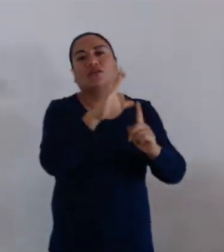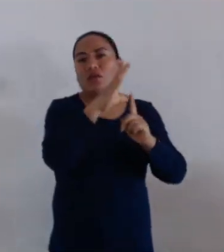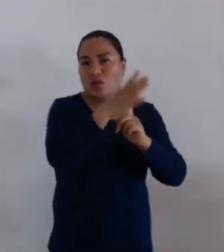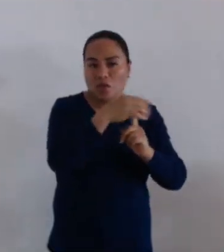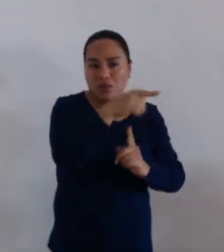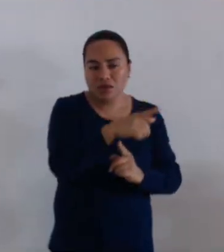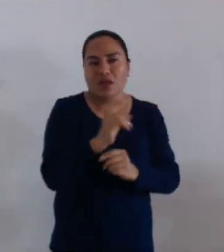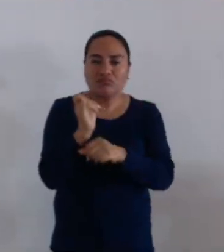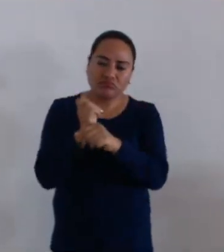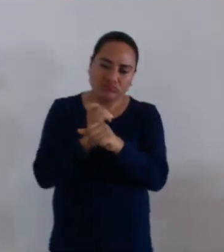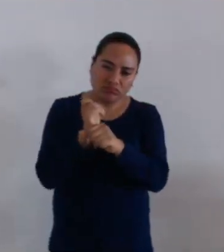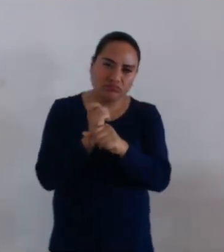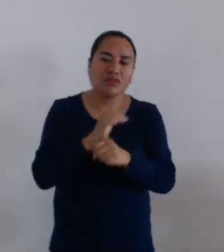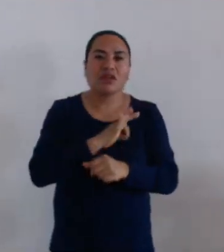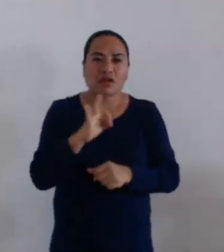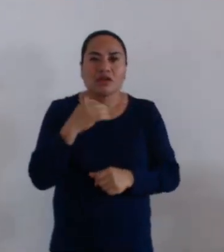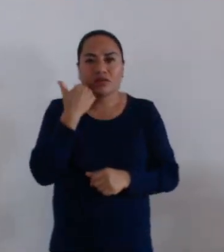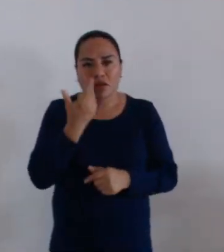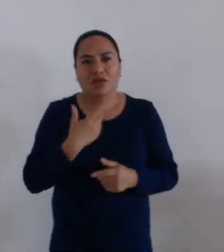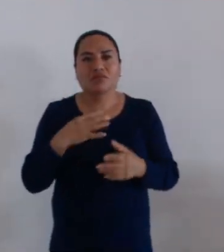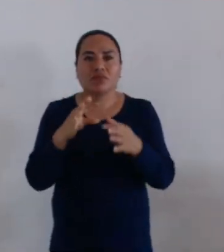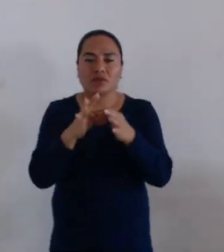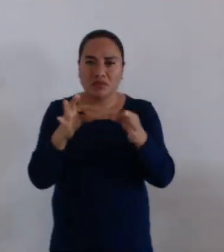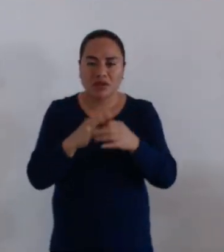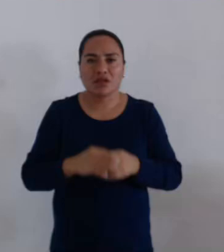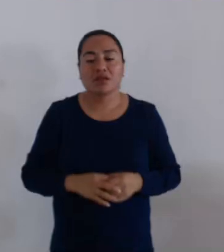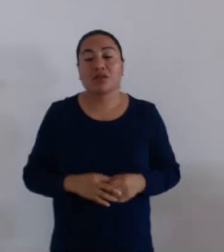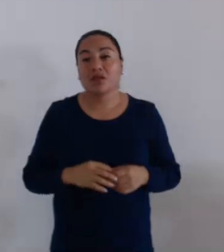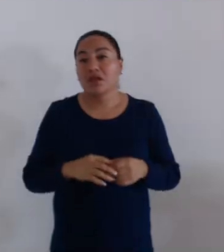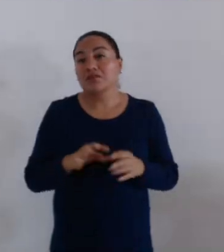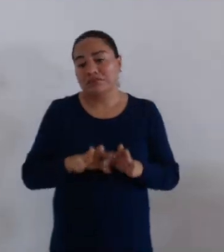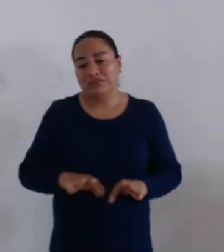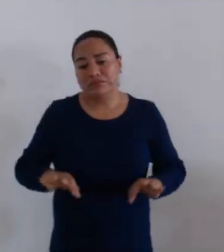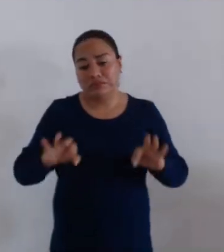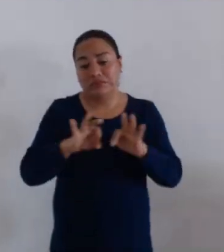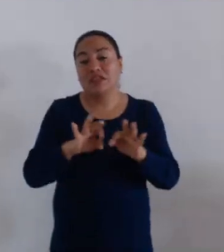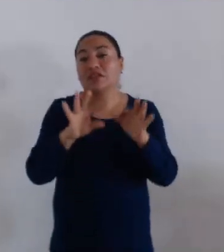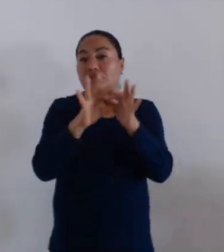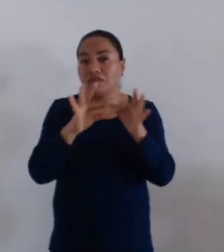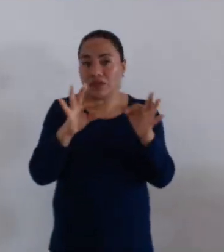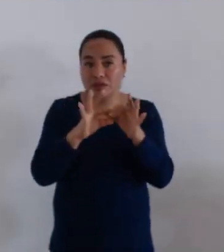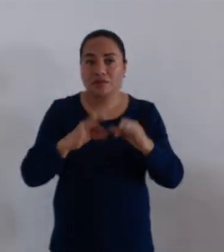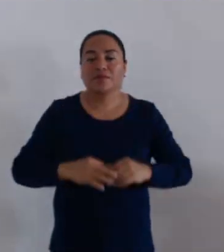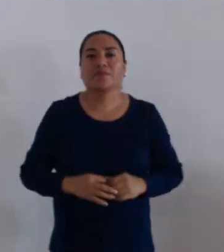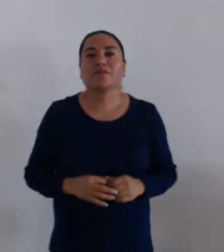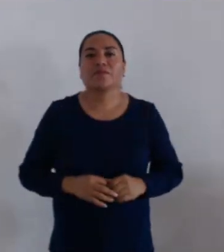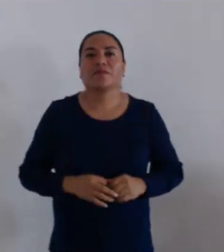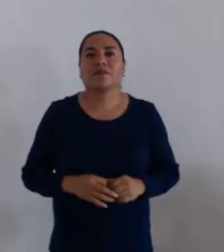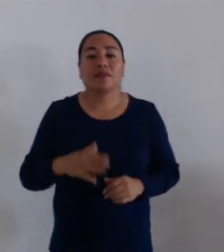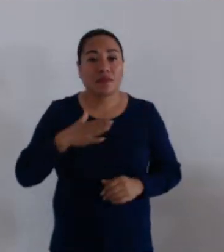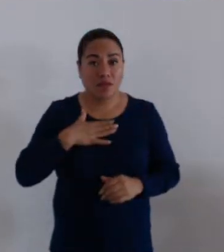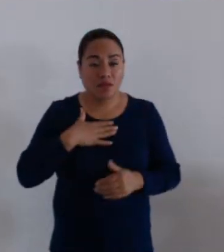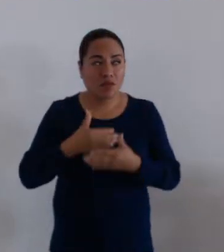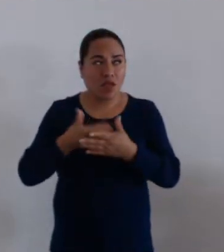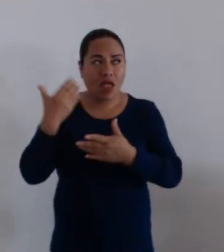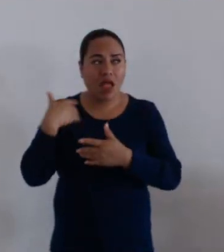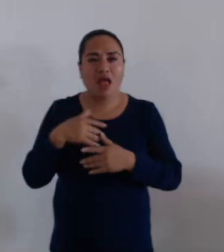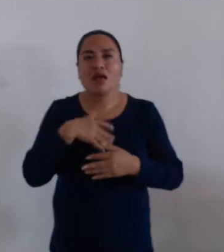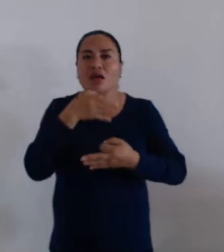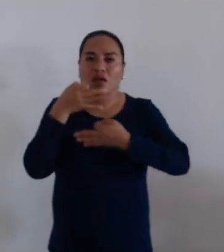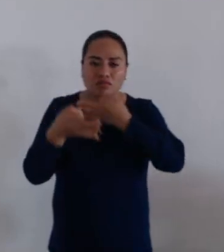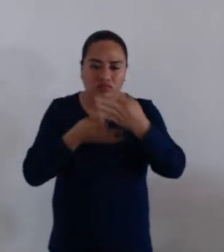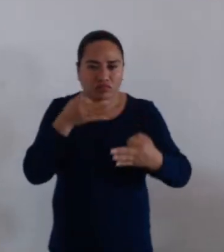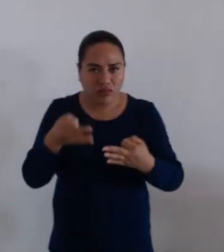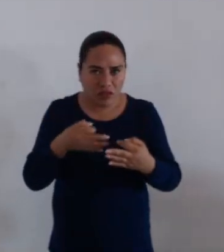estudio. Yo sí quiero establecer y señalar que, primero es importante mencionar que fui promotora y defensora de los